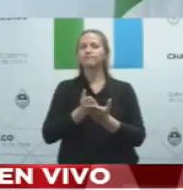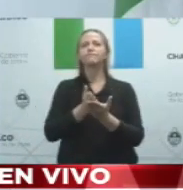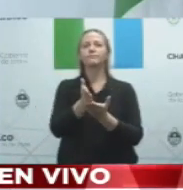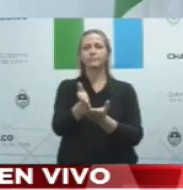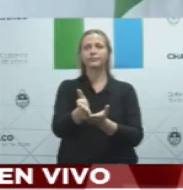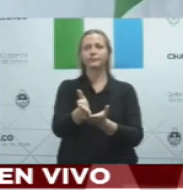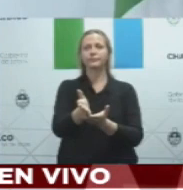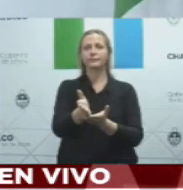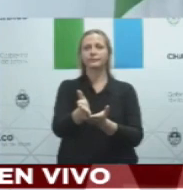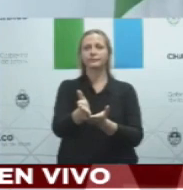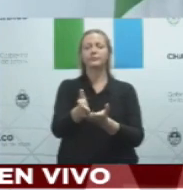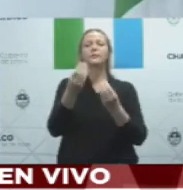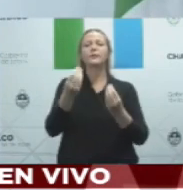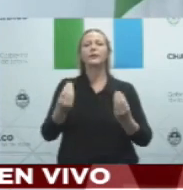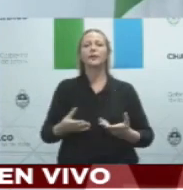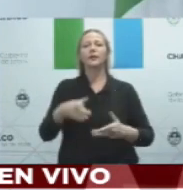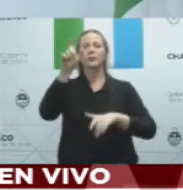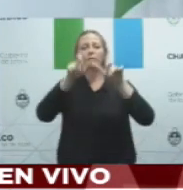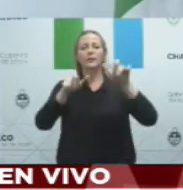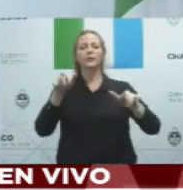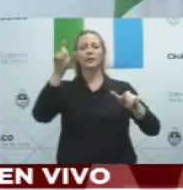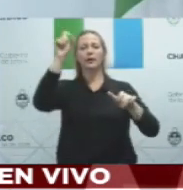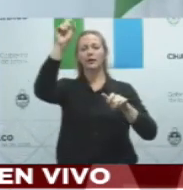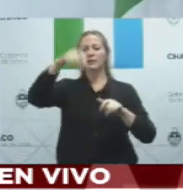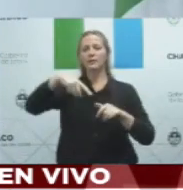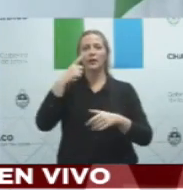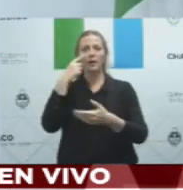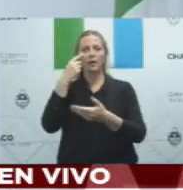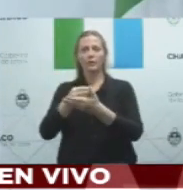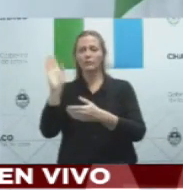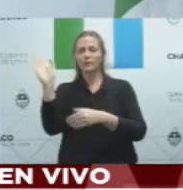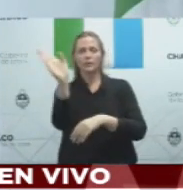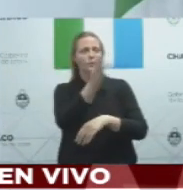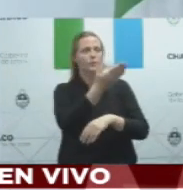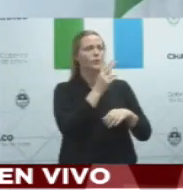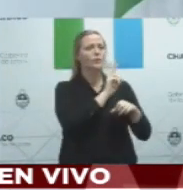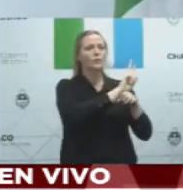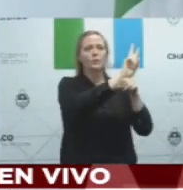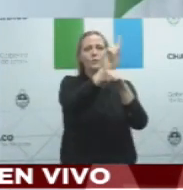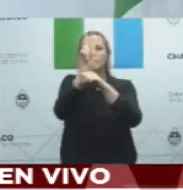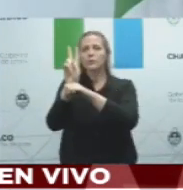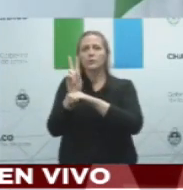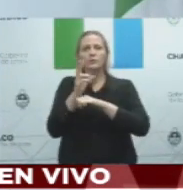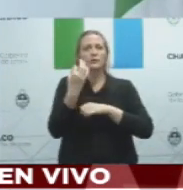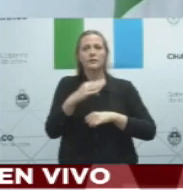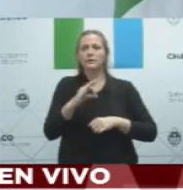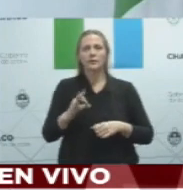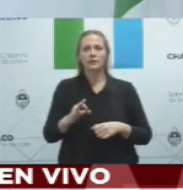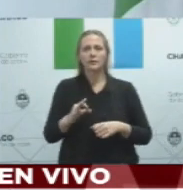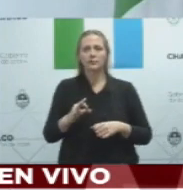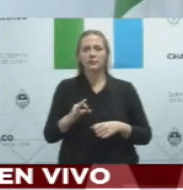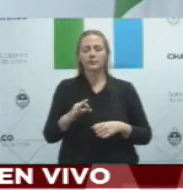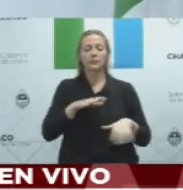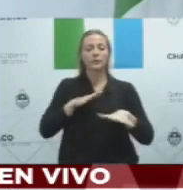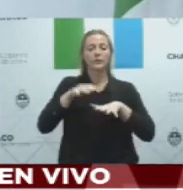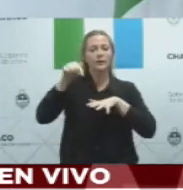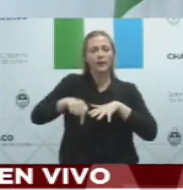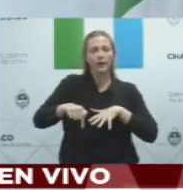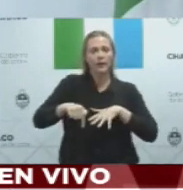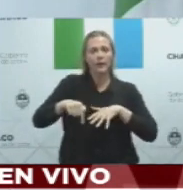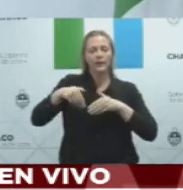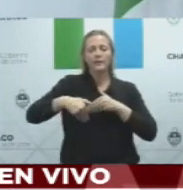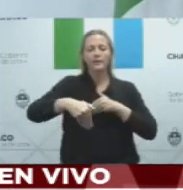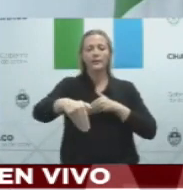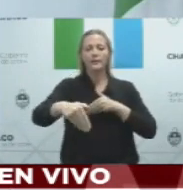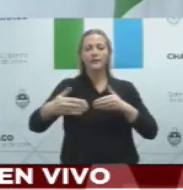ese contexto nosotros tenemos los próximos 14 días, hasta el 8 de junio. Y en ese sentido nosotros vamos a dividir en dos etapas,